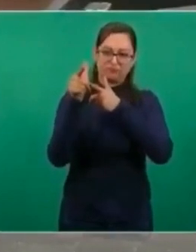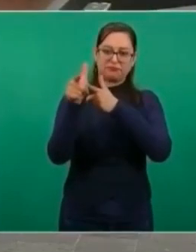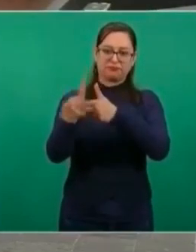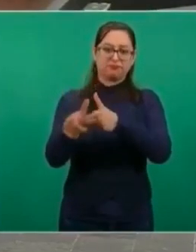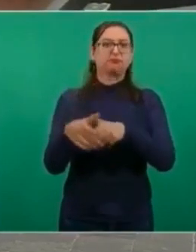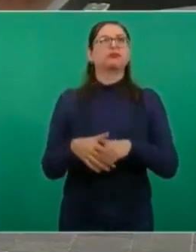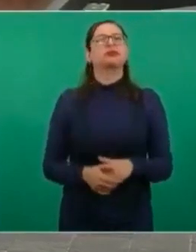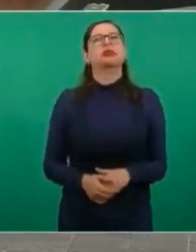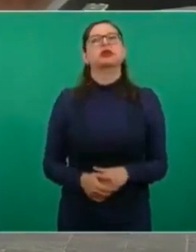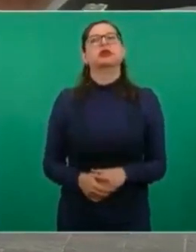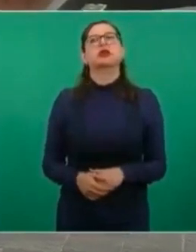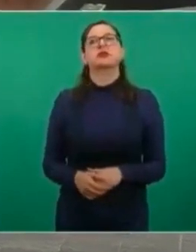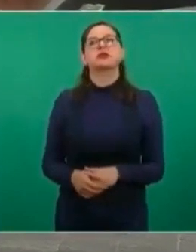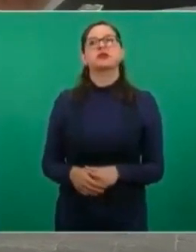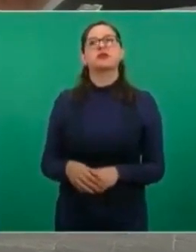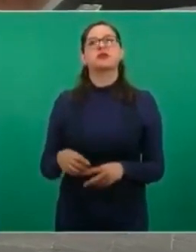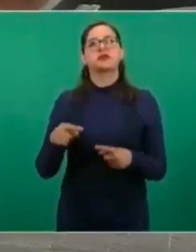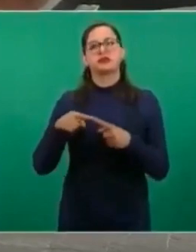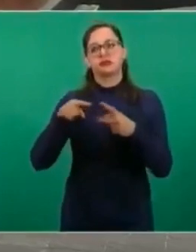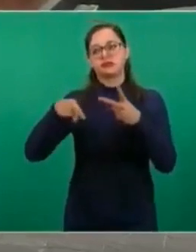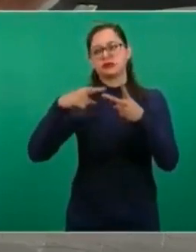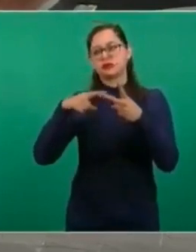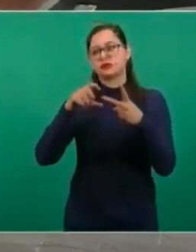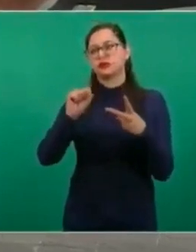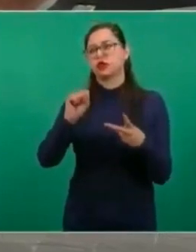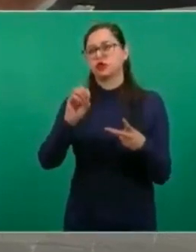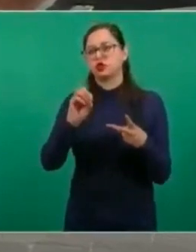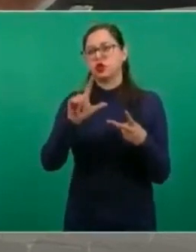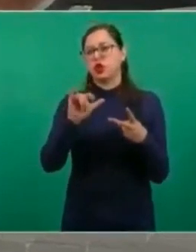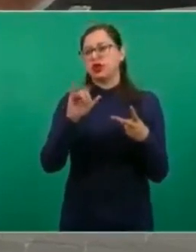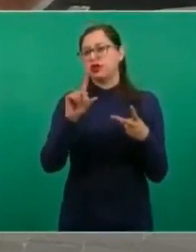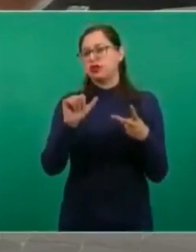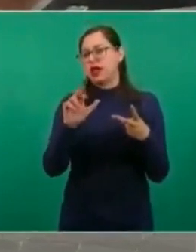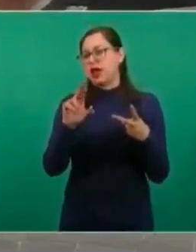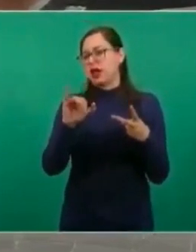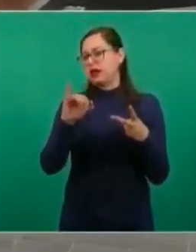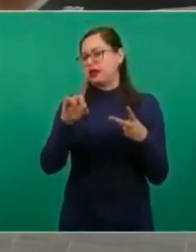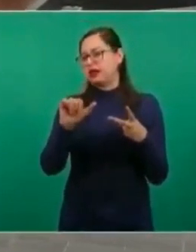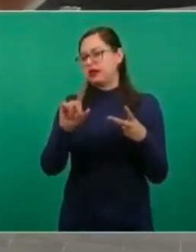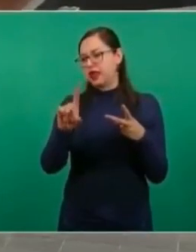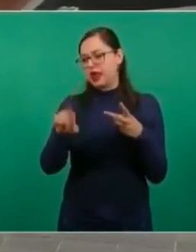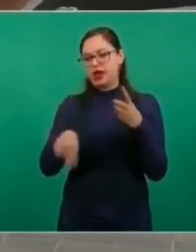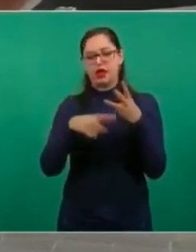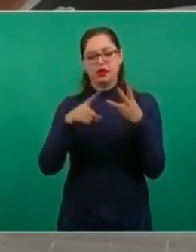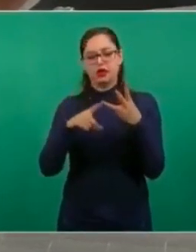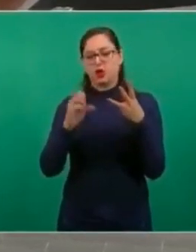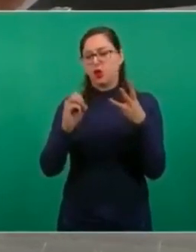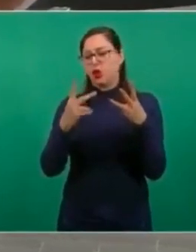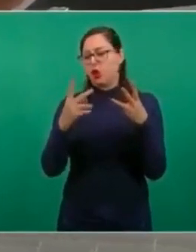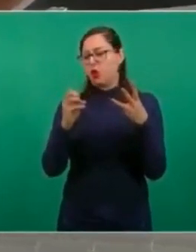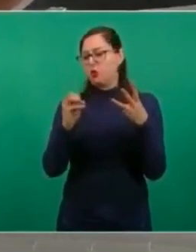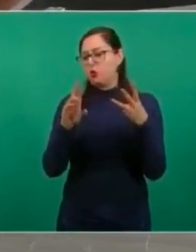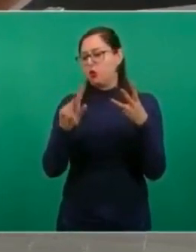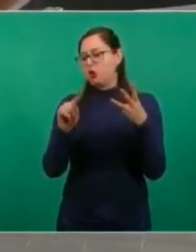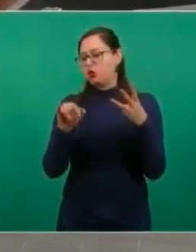llamó IMSS-Solidaridad, IMSS-Oportunidades